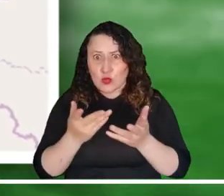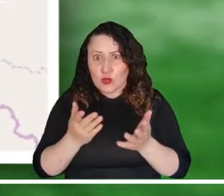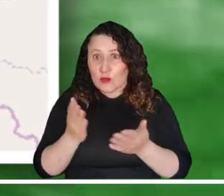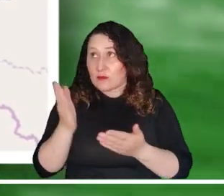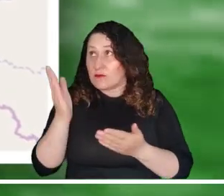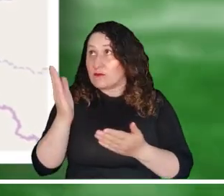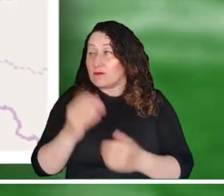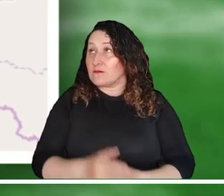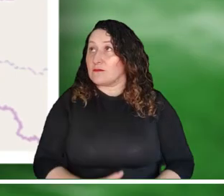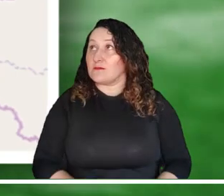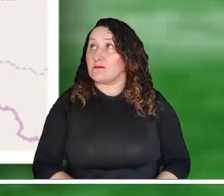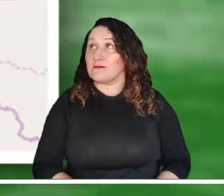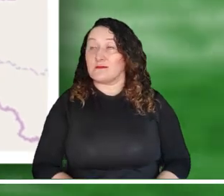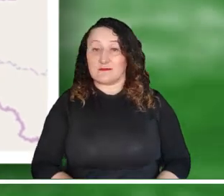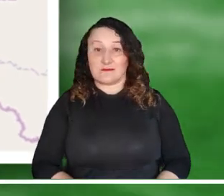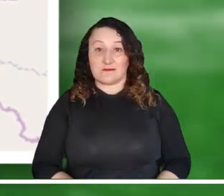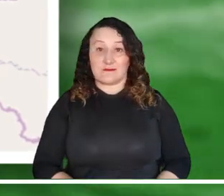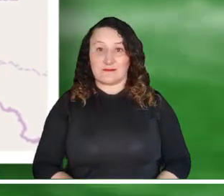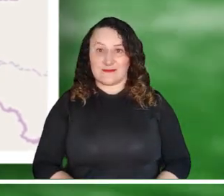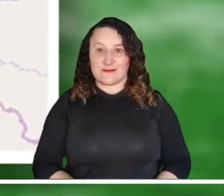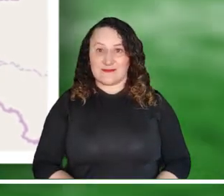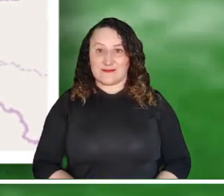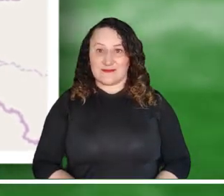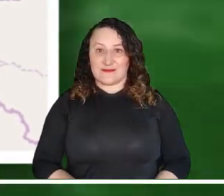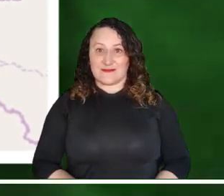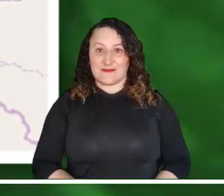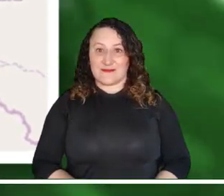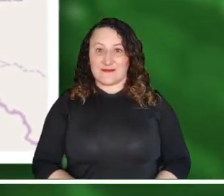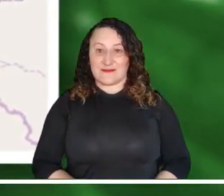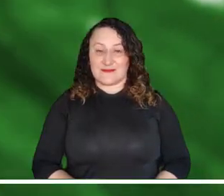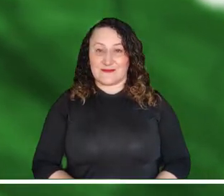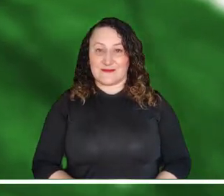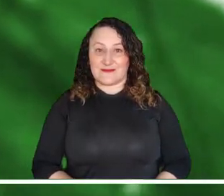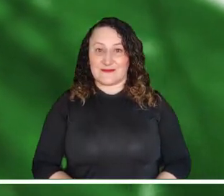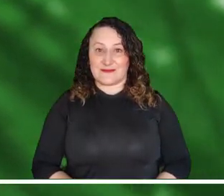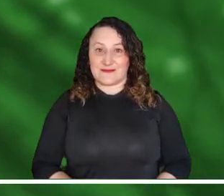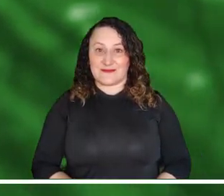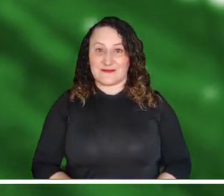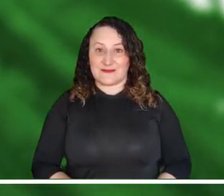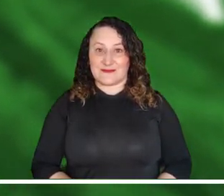atención a la altura de los municipios de Barbacoas, Ricaurte y Tumaco.